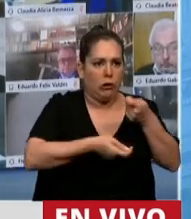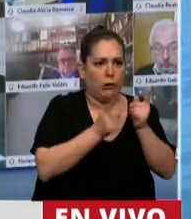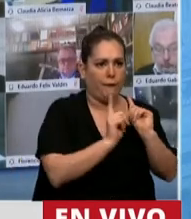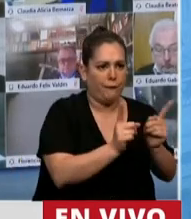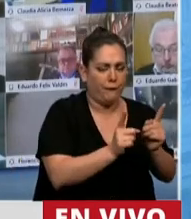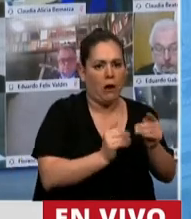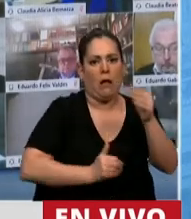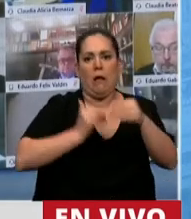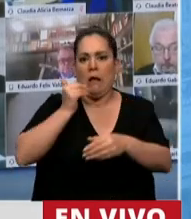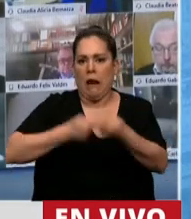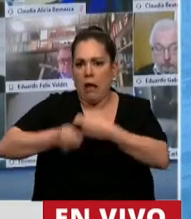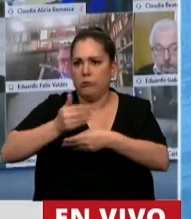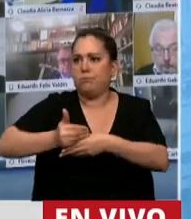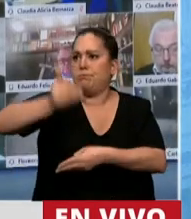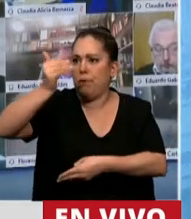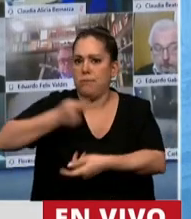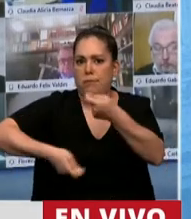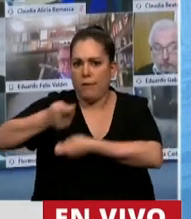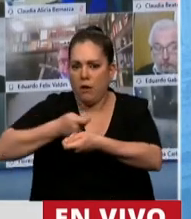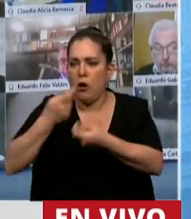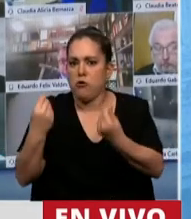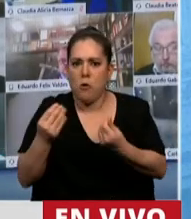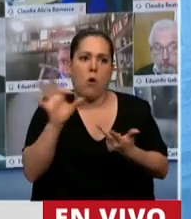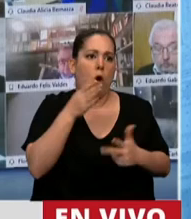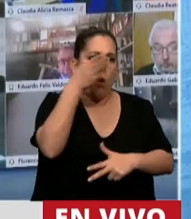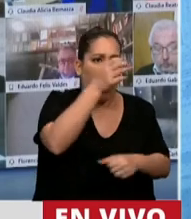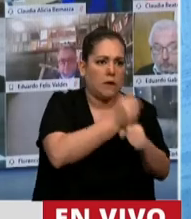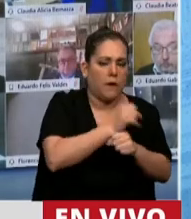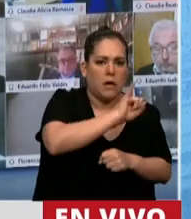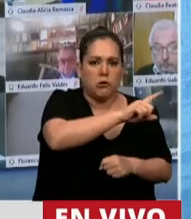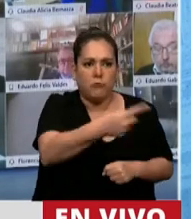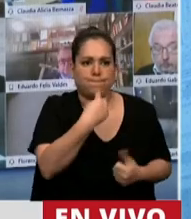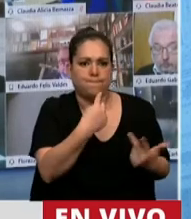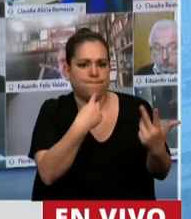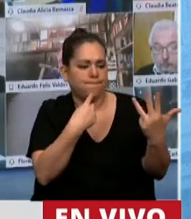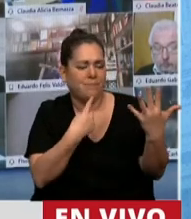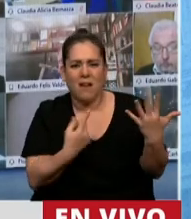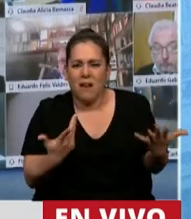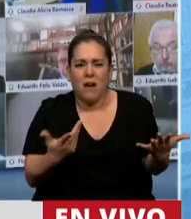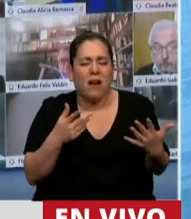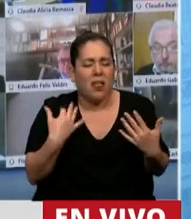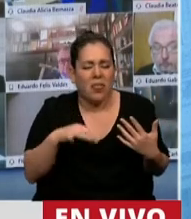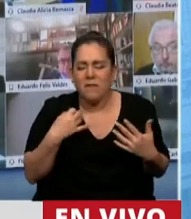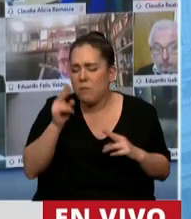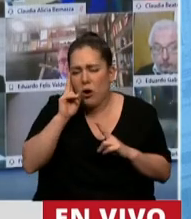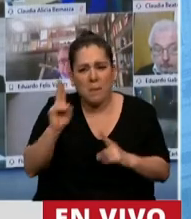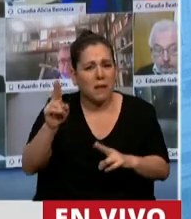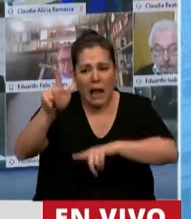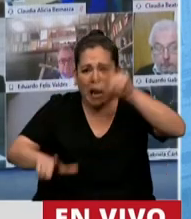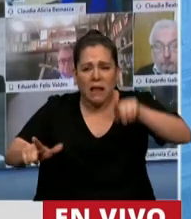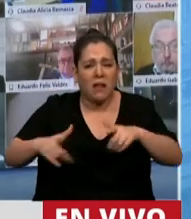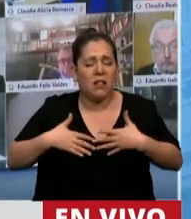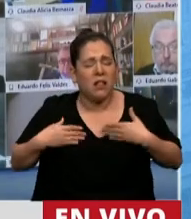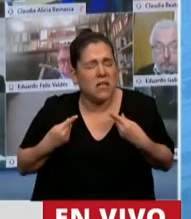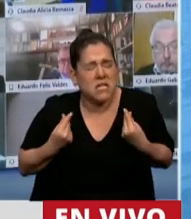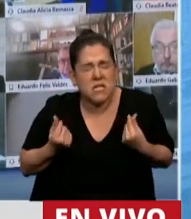levantar sus persianas, poder ir a trabajar y hasta poder tomar un colectivo. Seamos respetuosos de esa sensibilidad que tanto